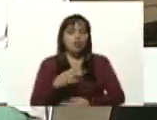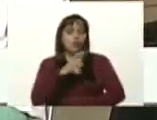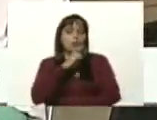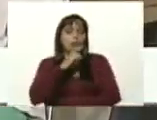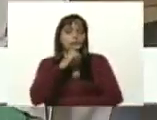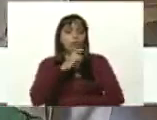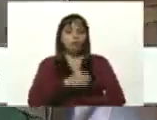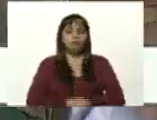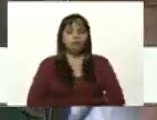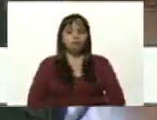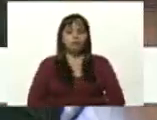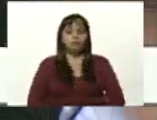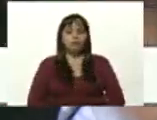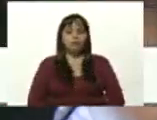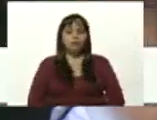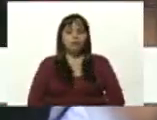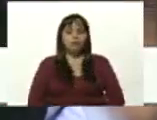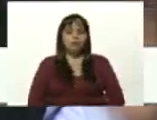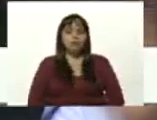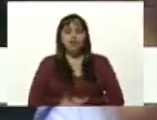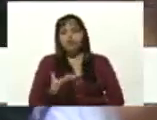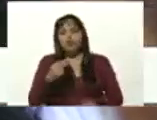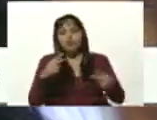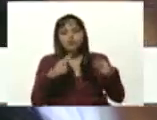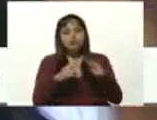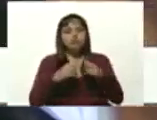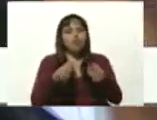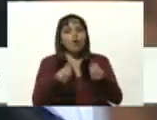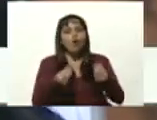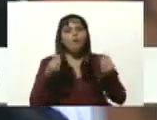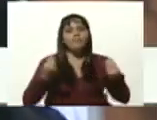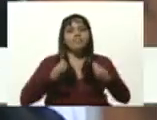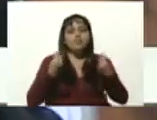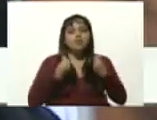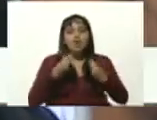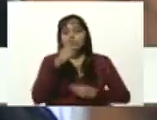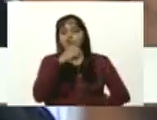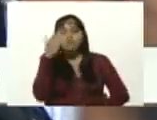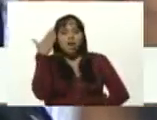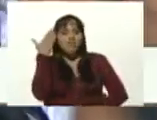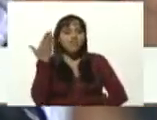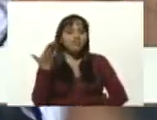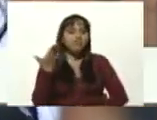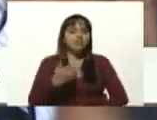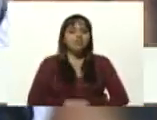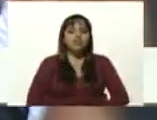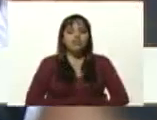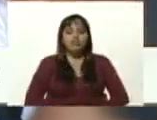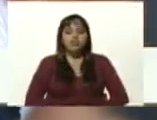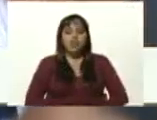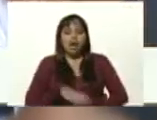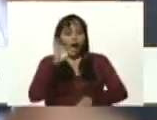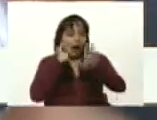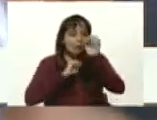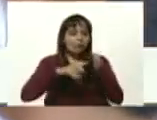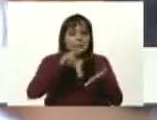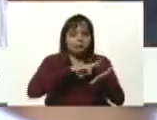bueno, ustedes no vivieron esa Venezuela del analfabetismo, de la falta de educación.